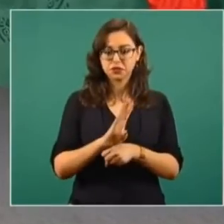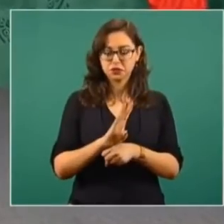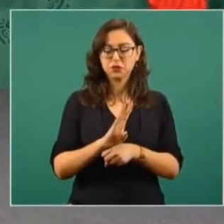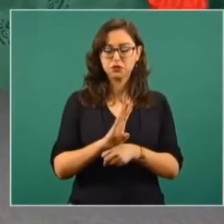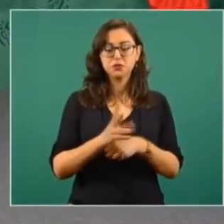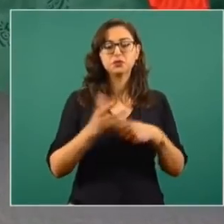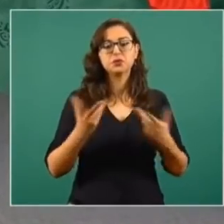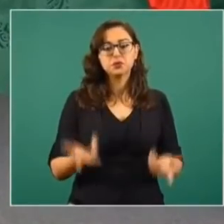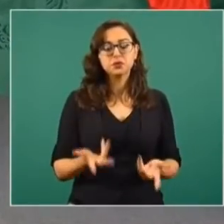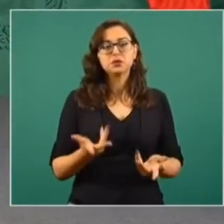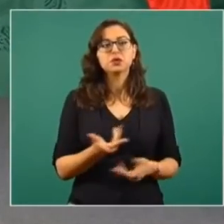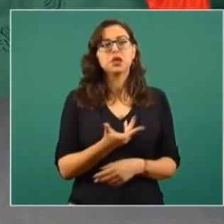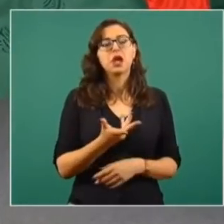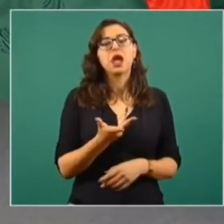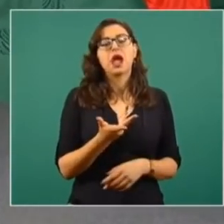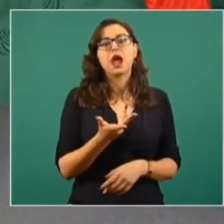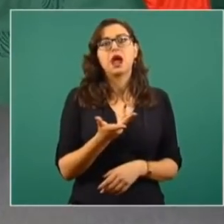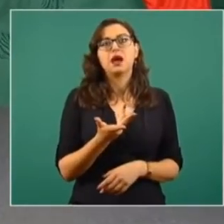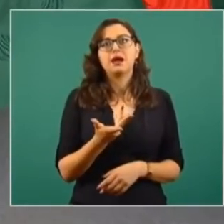México